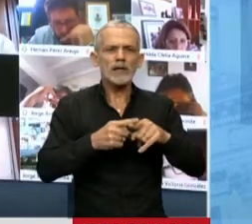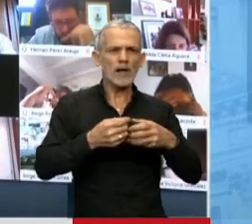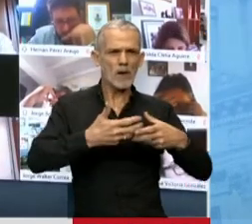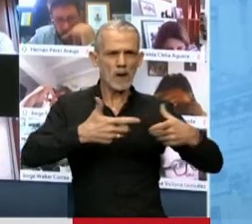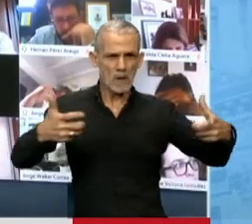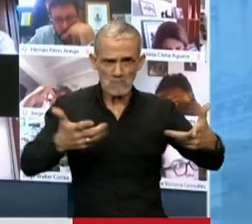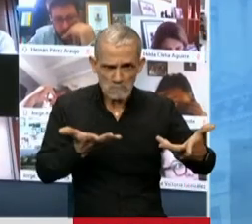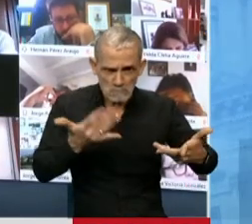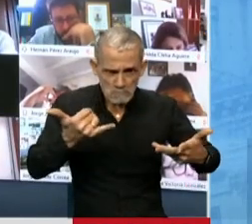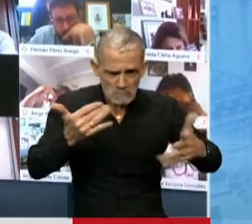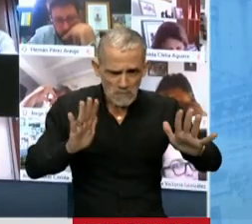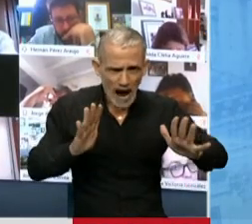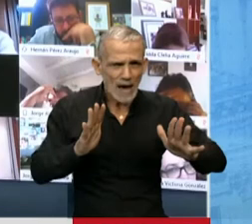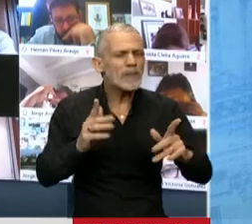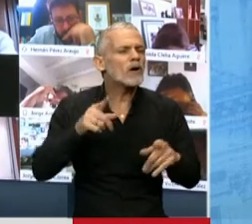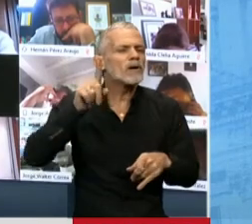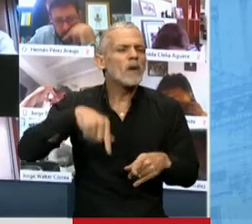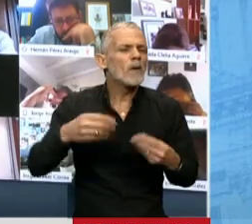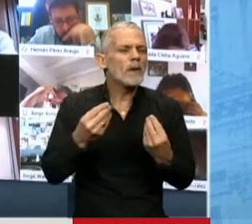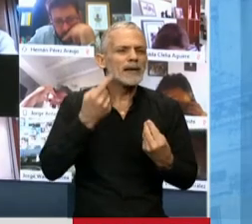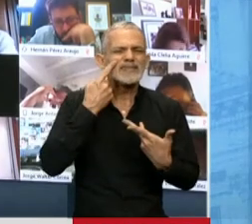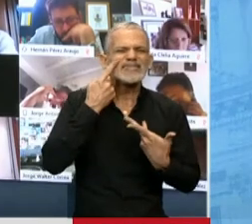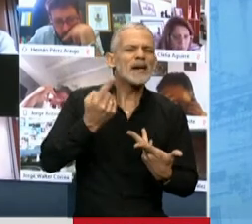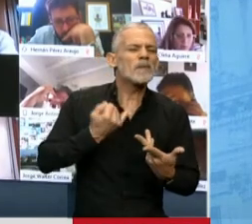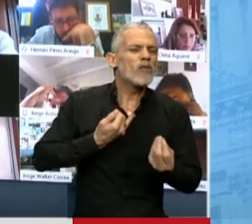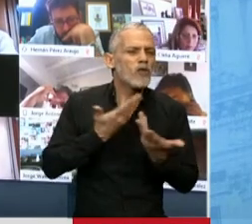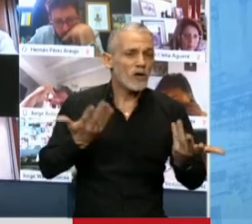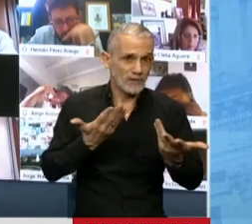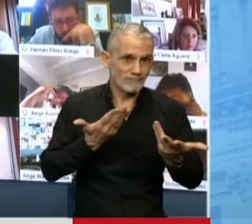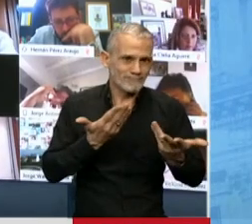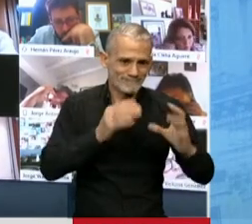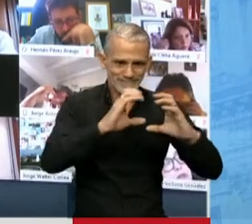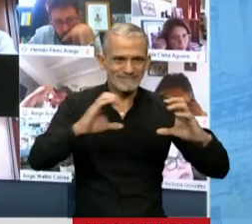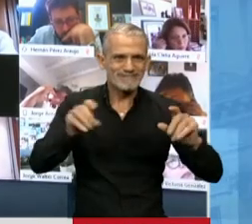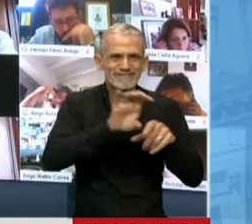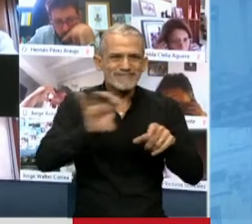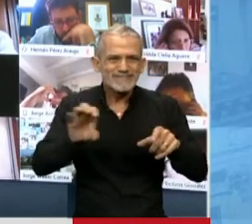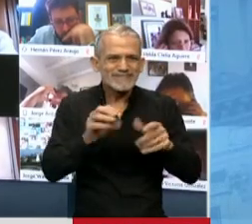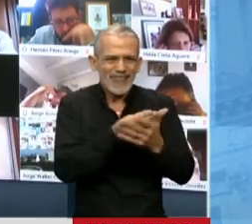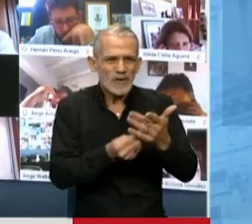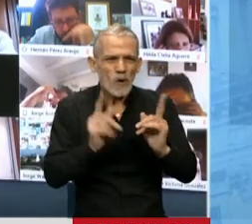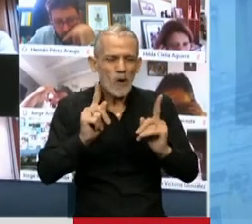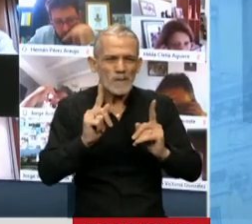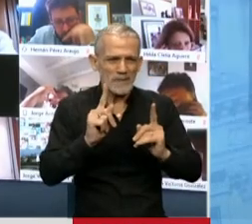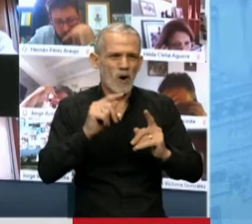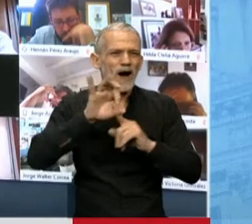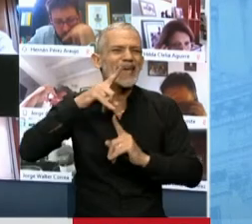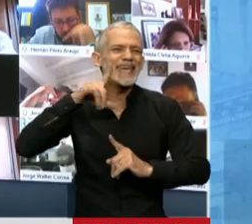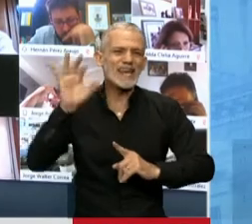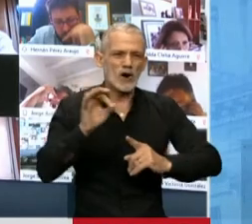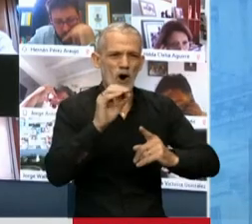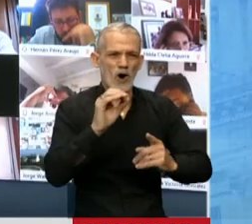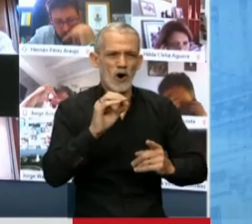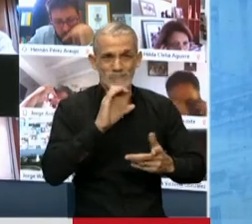Y todo esto se traslucía en las historietas y en la pluma de nuestro querido